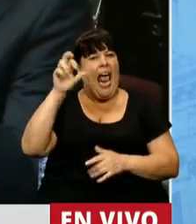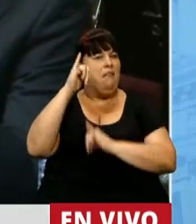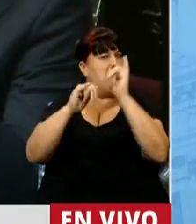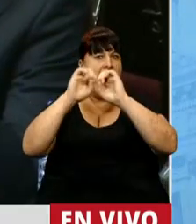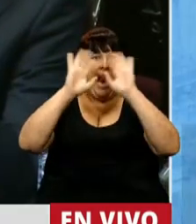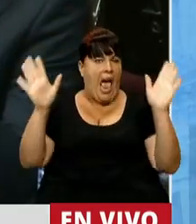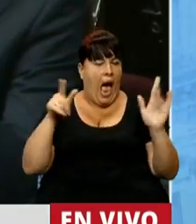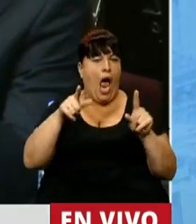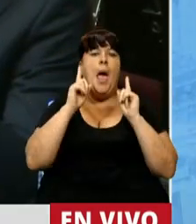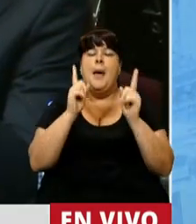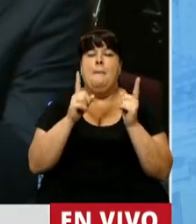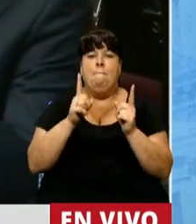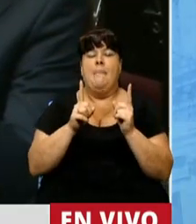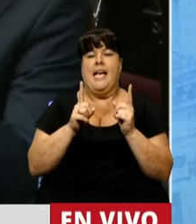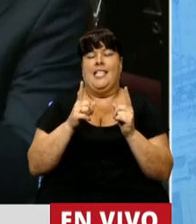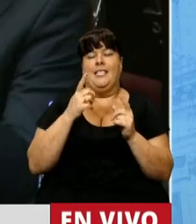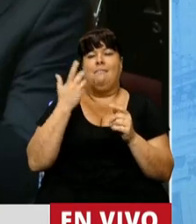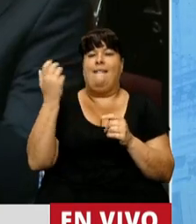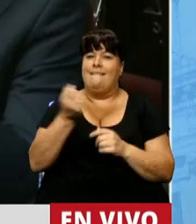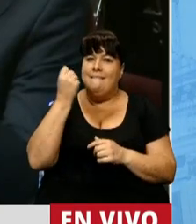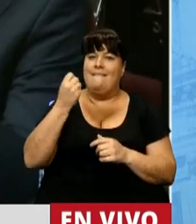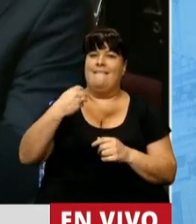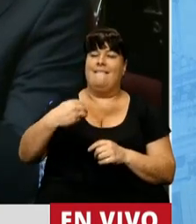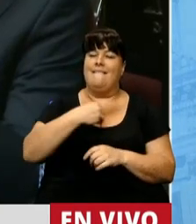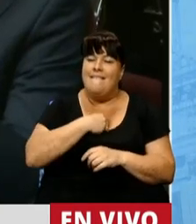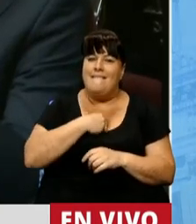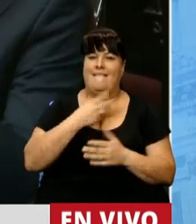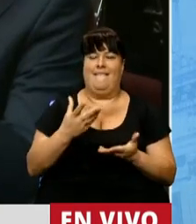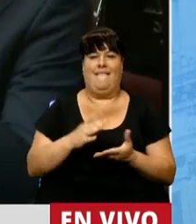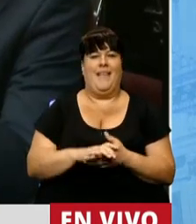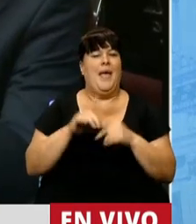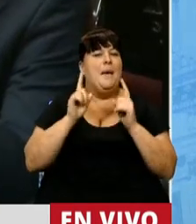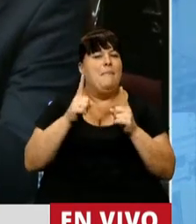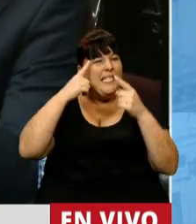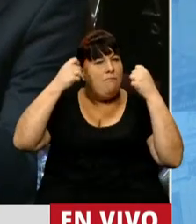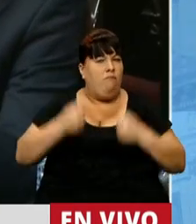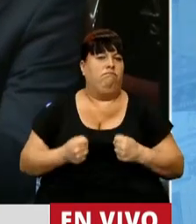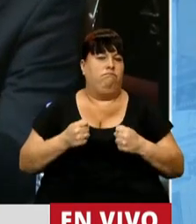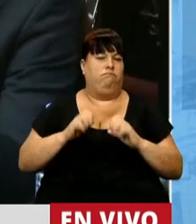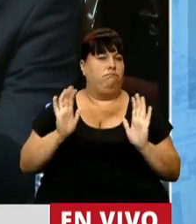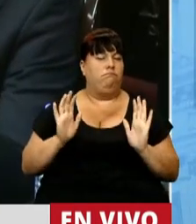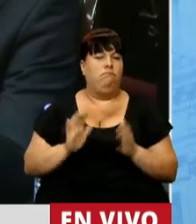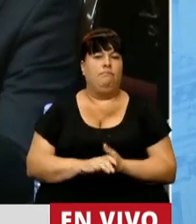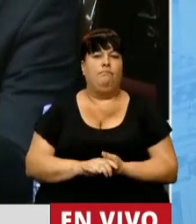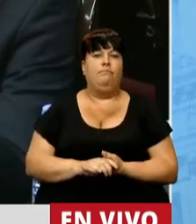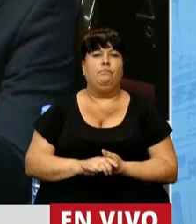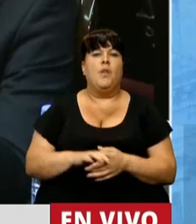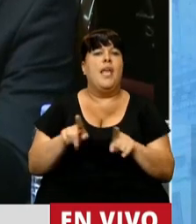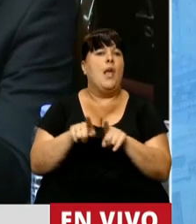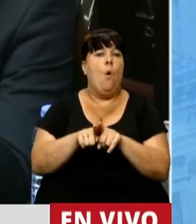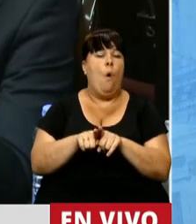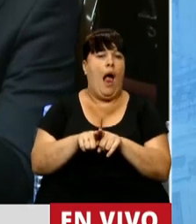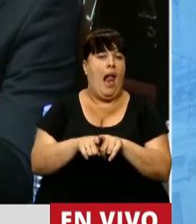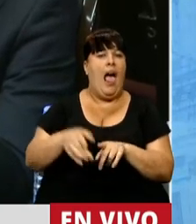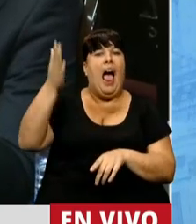con el mismo deseo, con la misma pasión, con la misma convicción de aquel